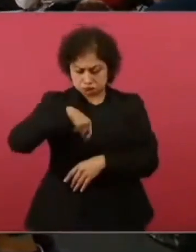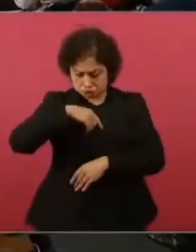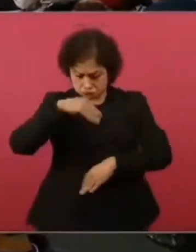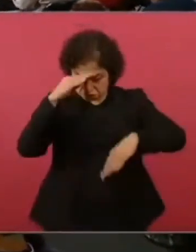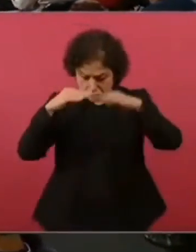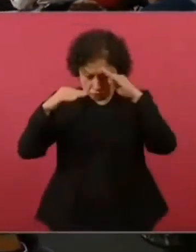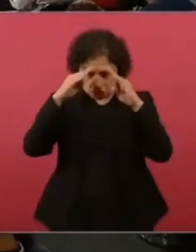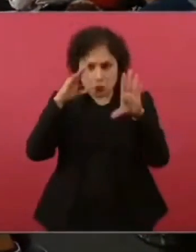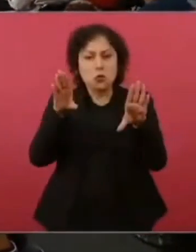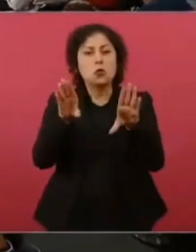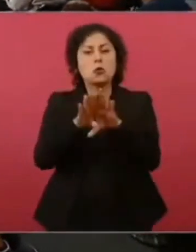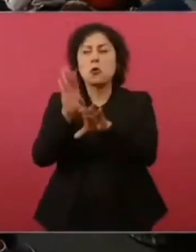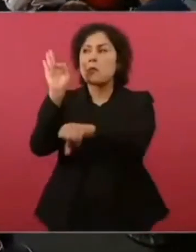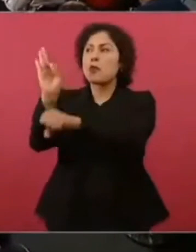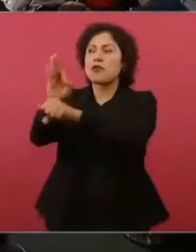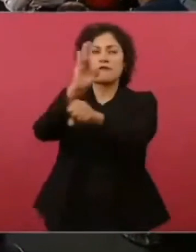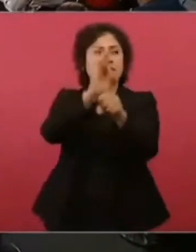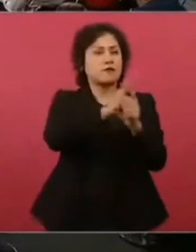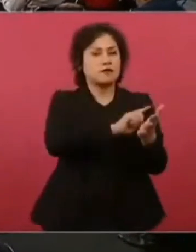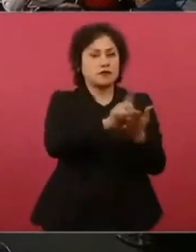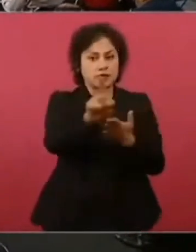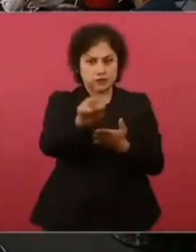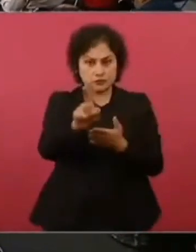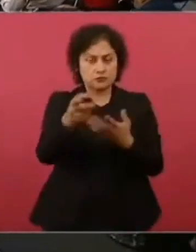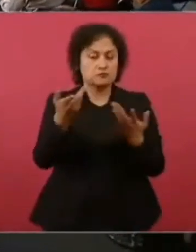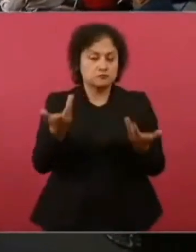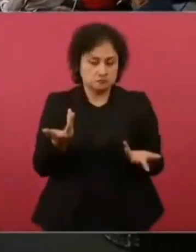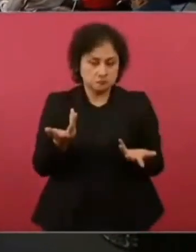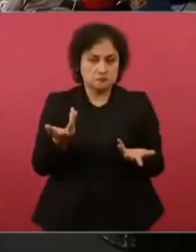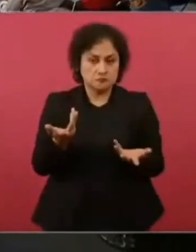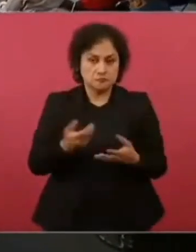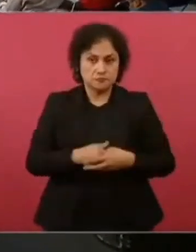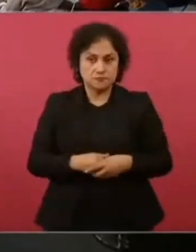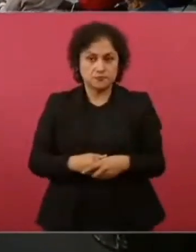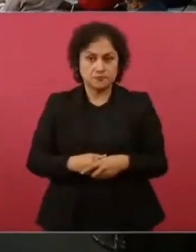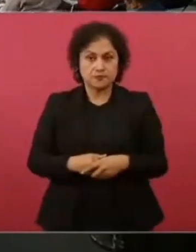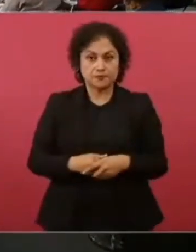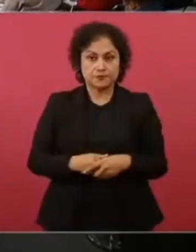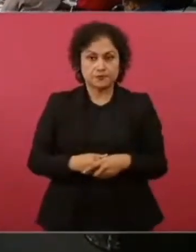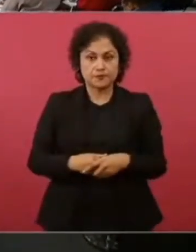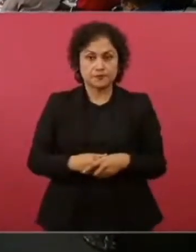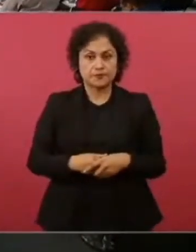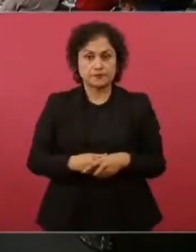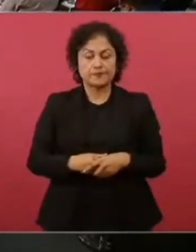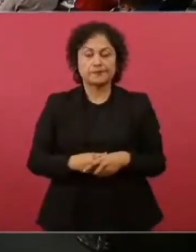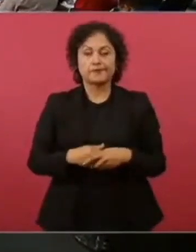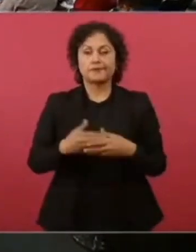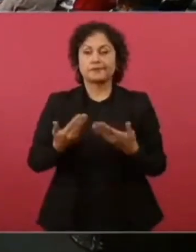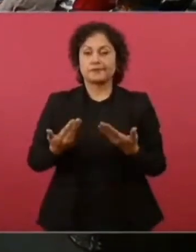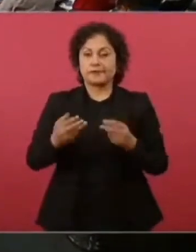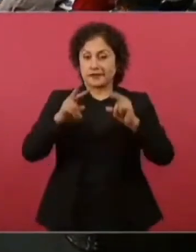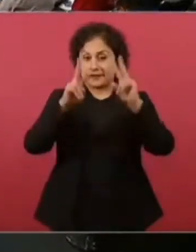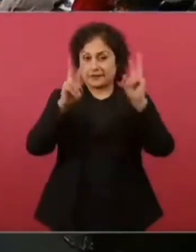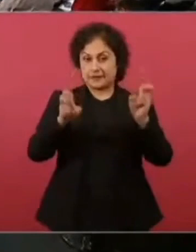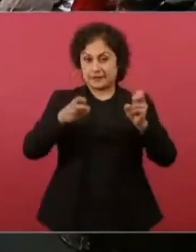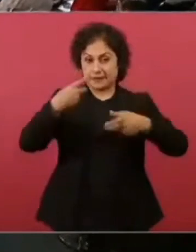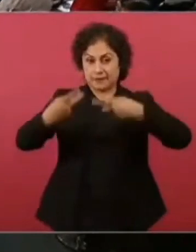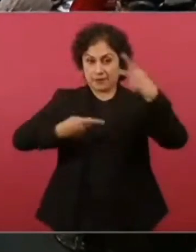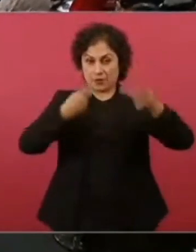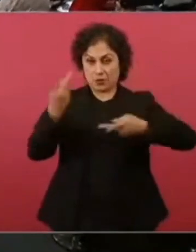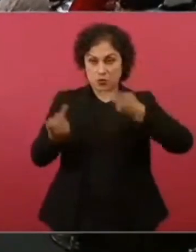garantizarles que puedan votar. Lo de la encuesta no me meto en eso,